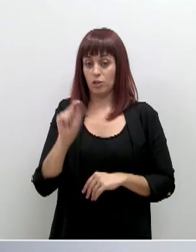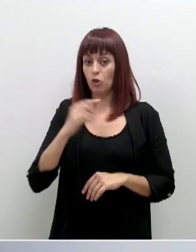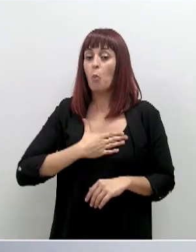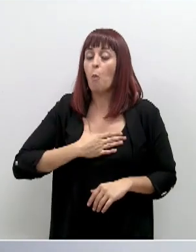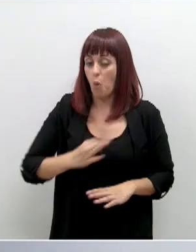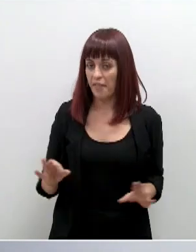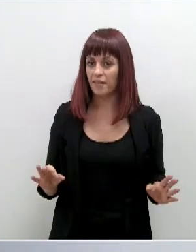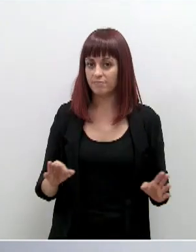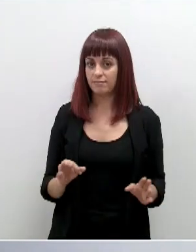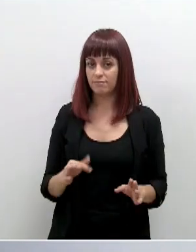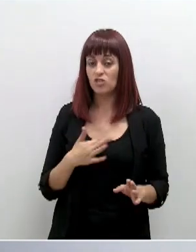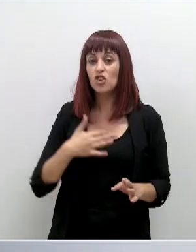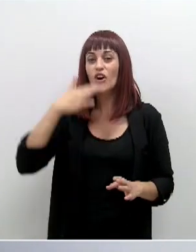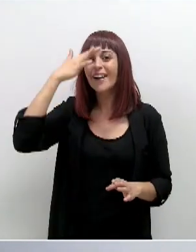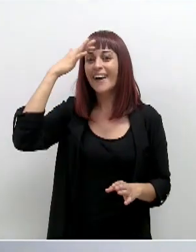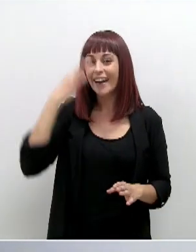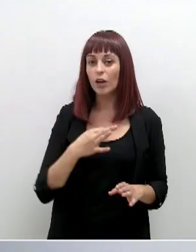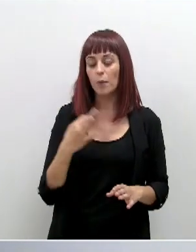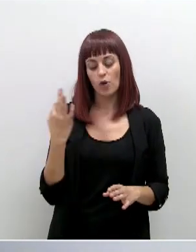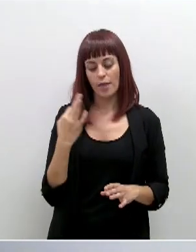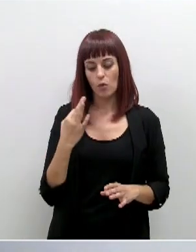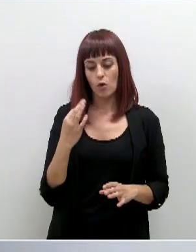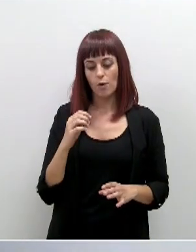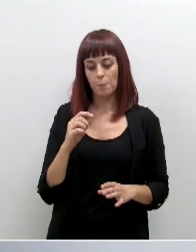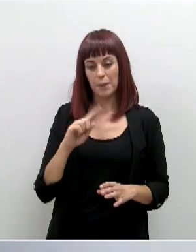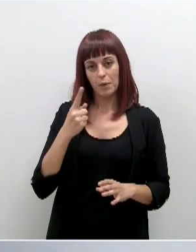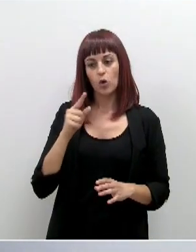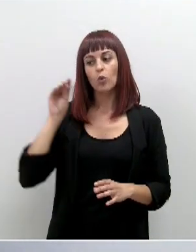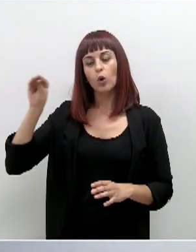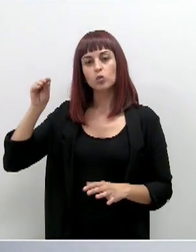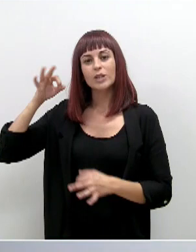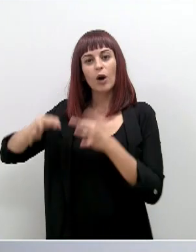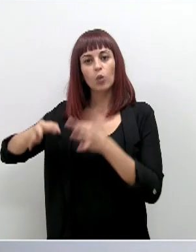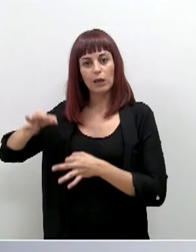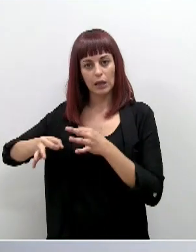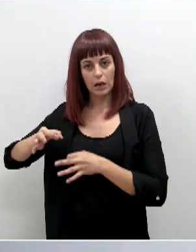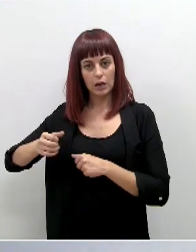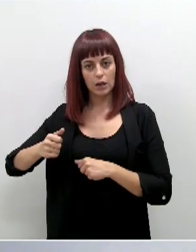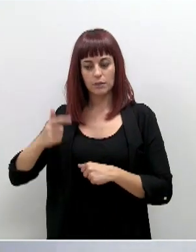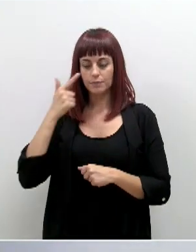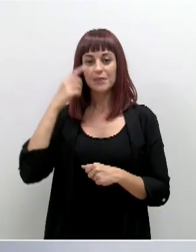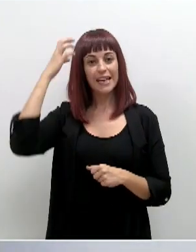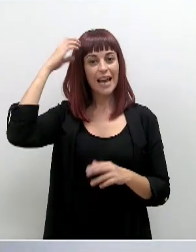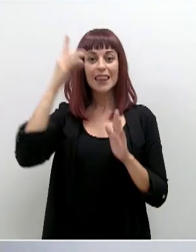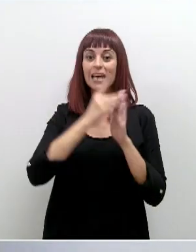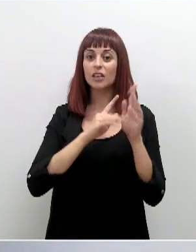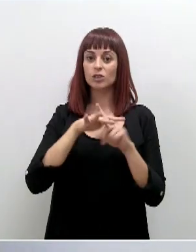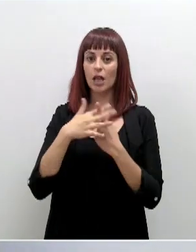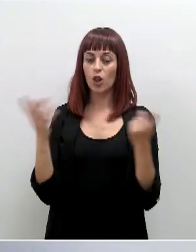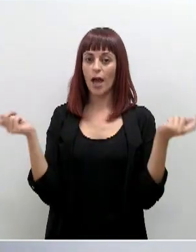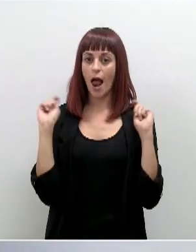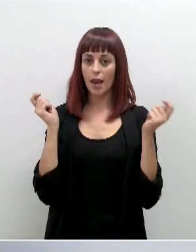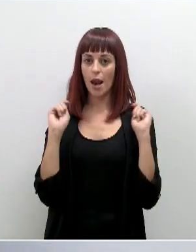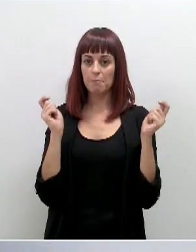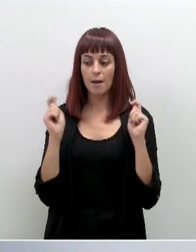creo y tendría que hacer una consulta jurídica que ese Real Decreto de Estado de Alarma no